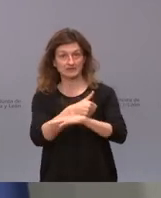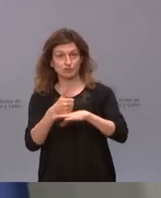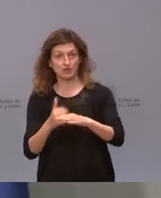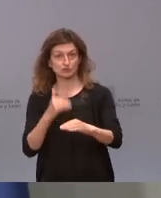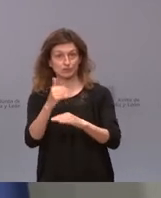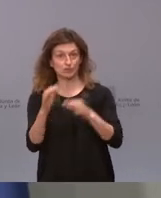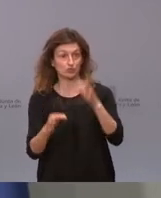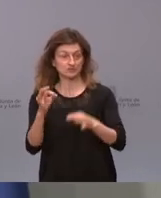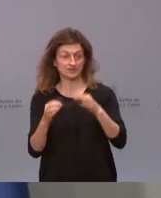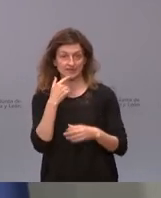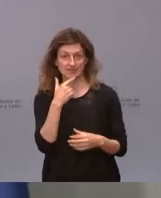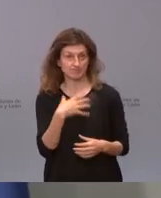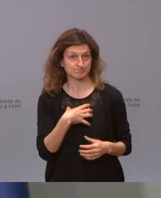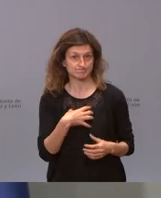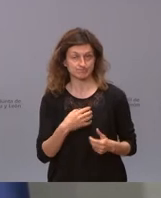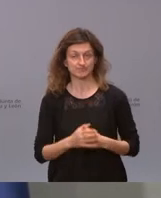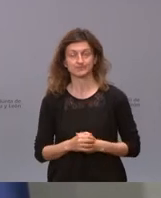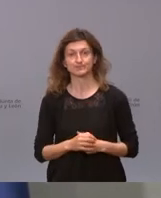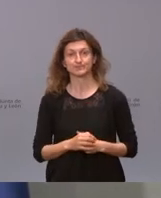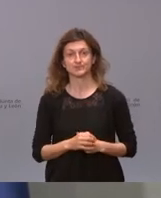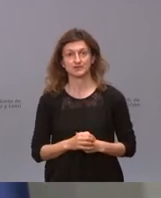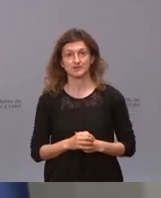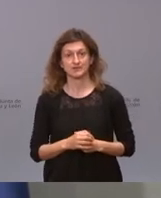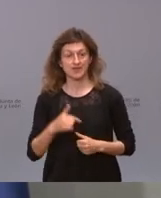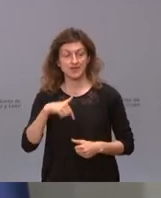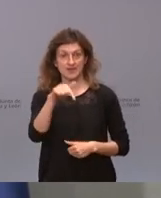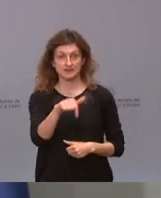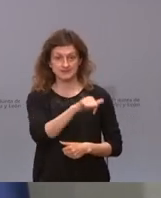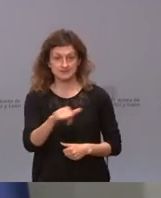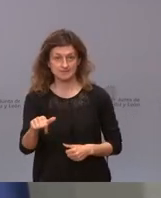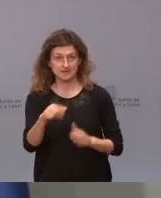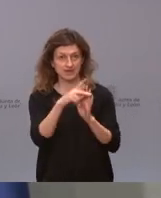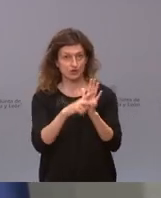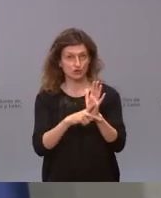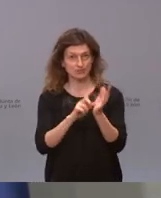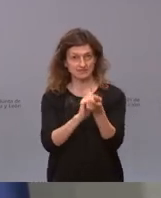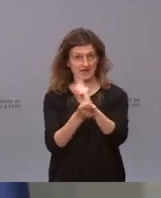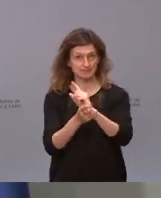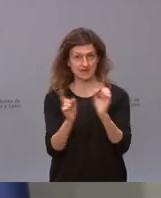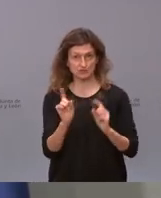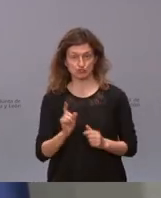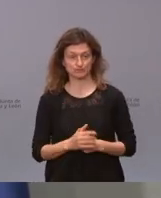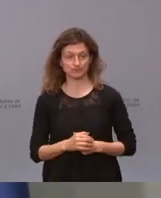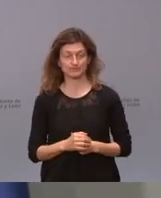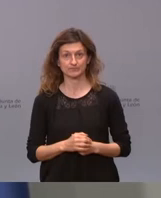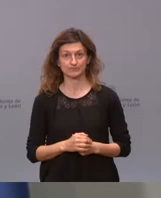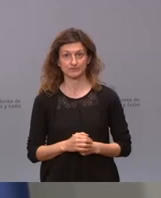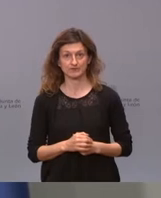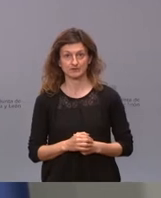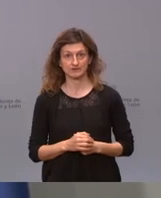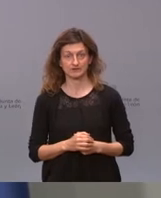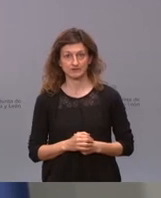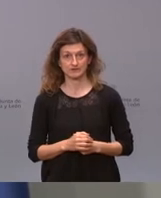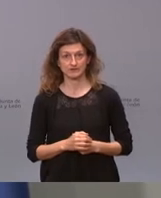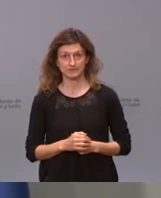que era lo que había. Lo que se ha aprobado esta semana no cambia esas normas, no cambia, no es ninguna medida legislativa,